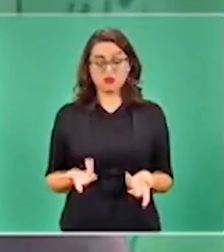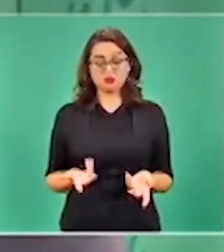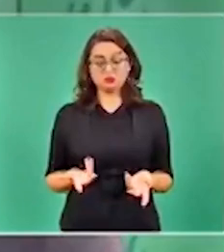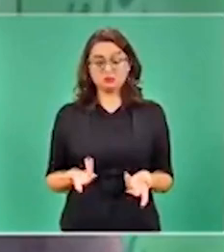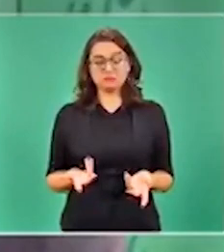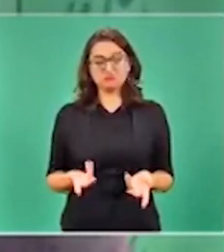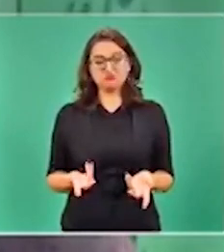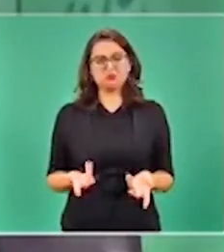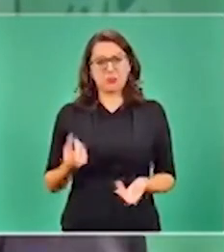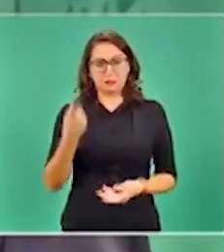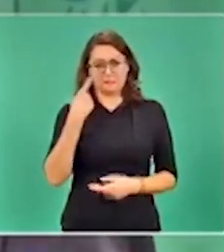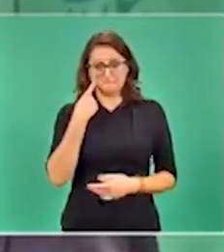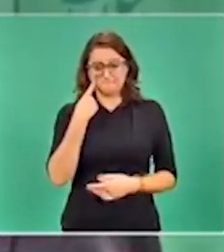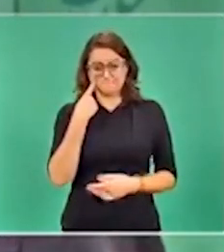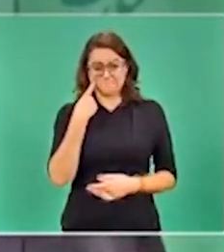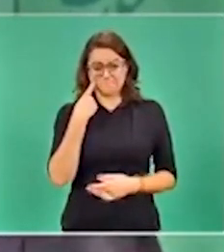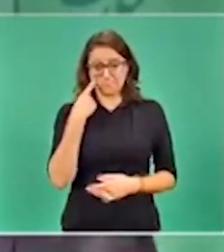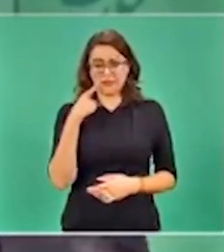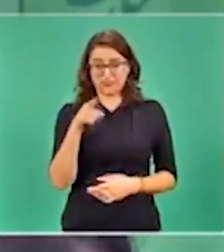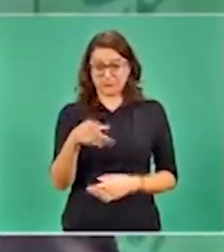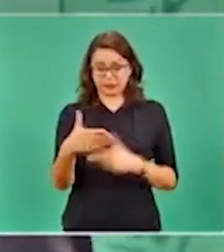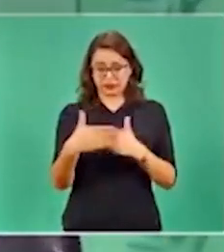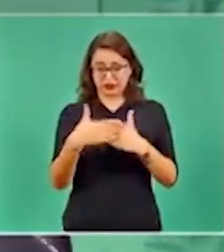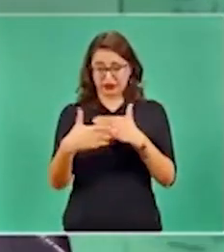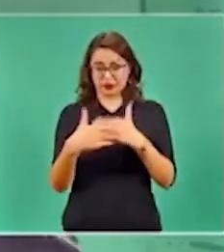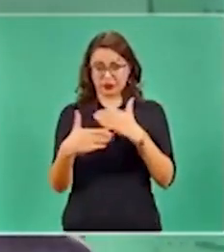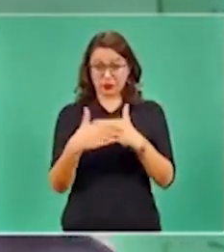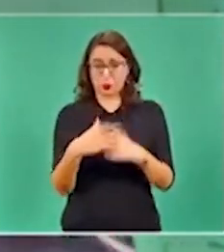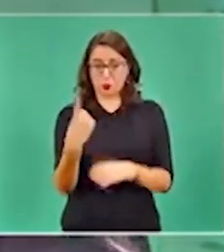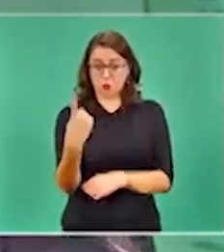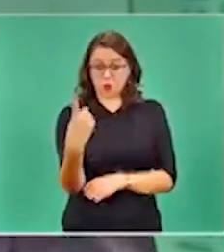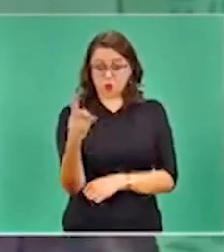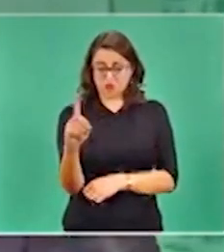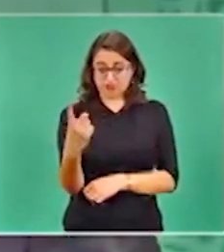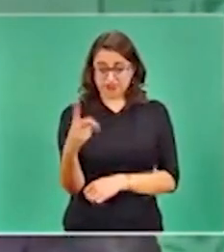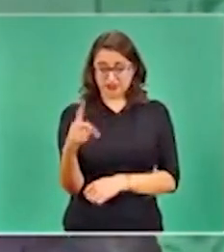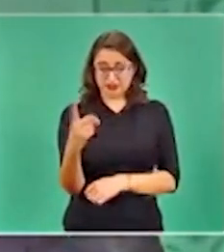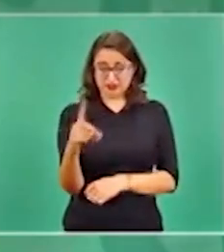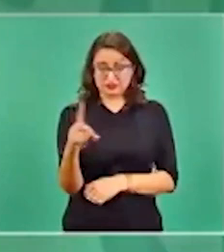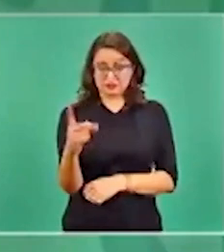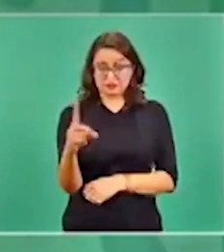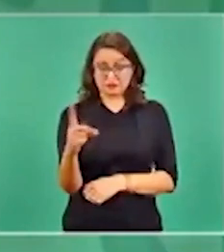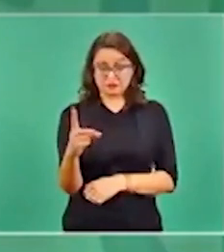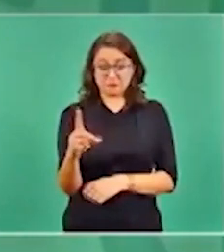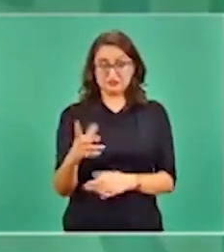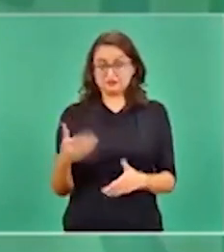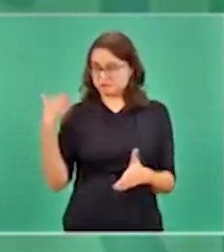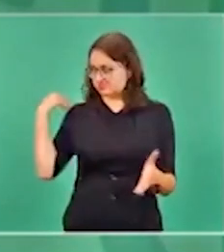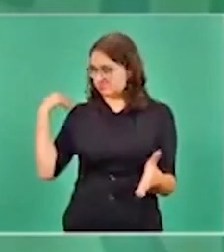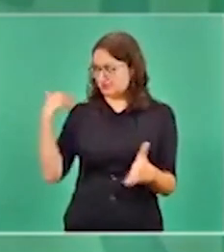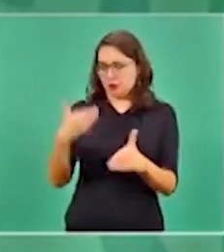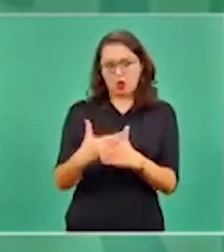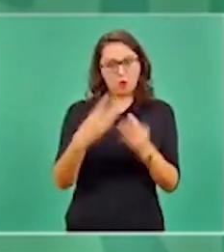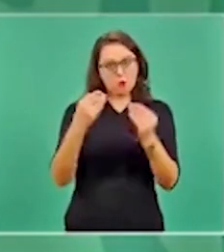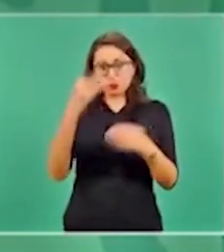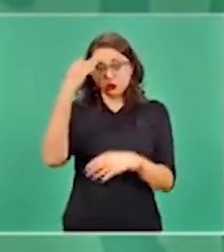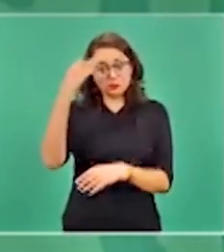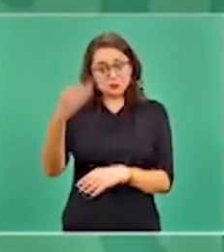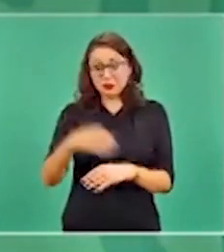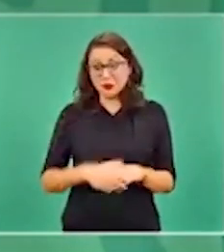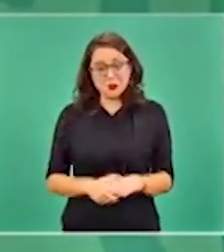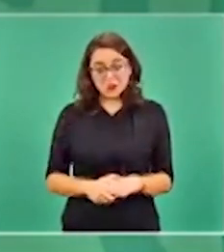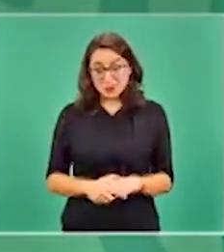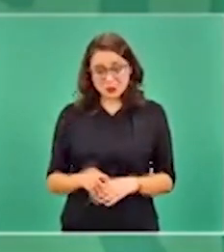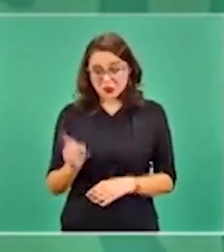Yo el primero de diciembre, lo que pasa que parece que ha transcurrido mucho tiempo, pero no, el